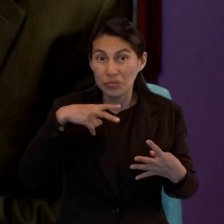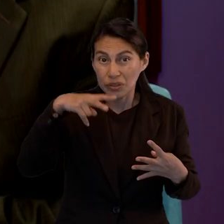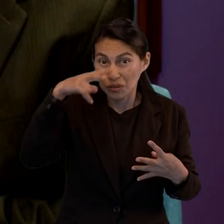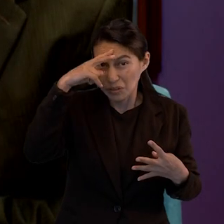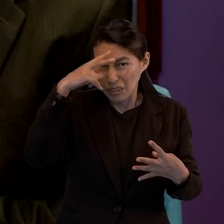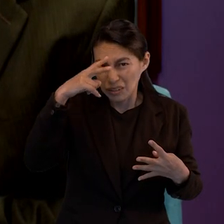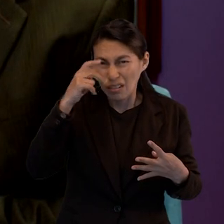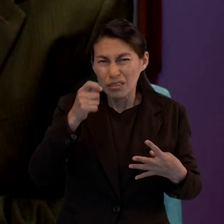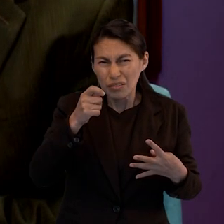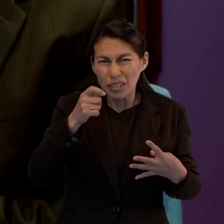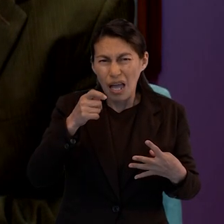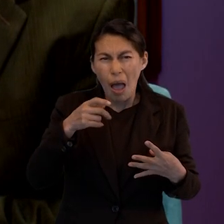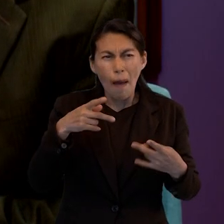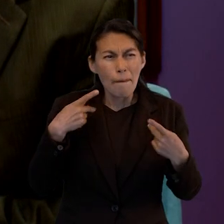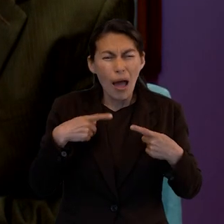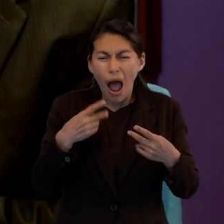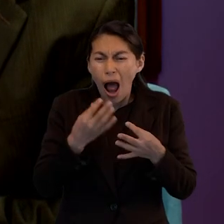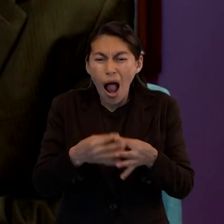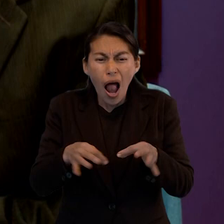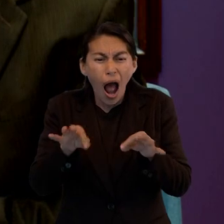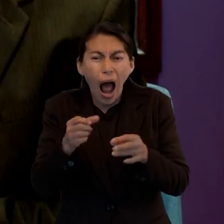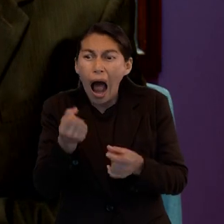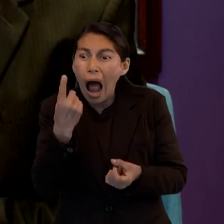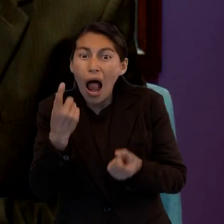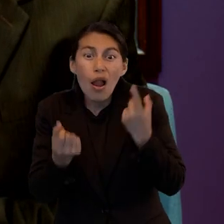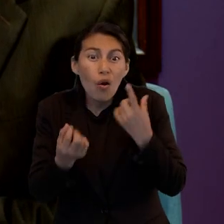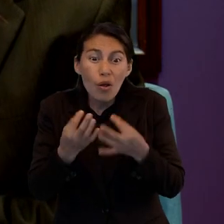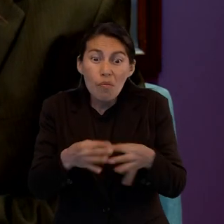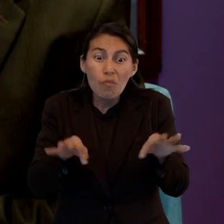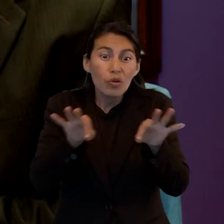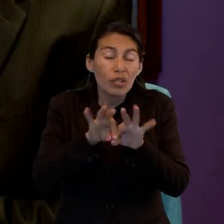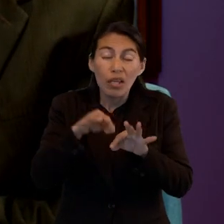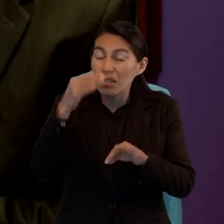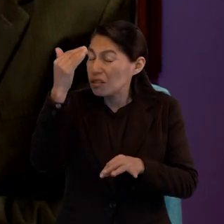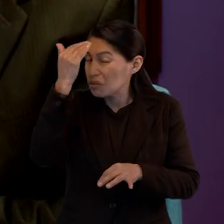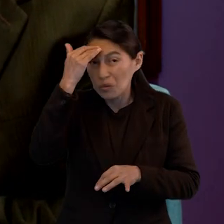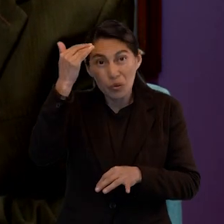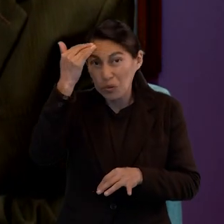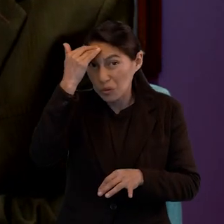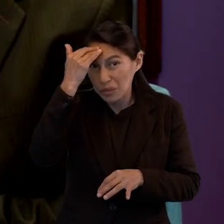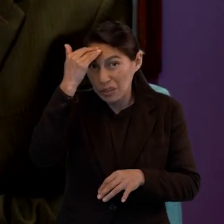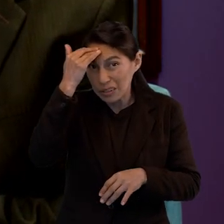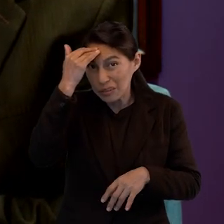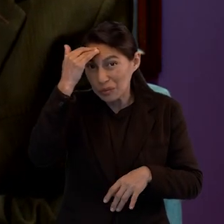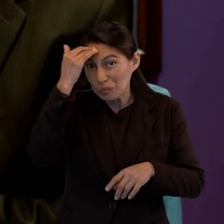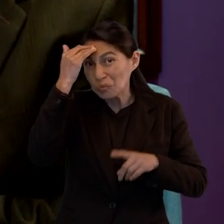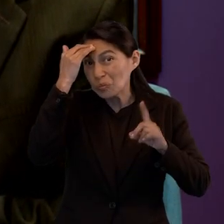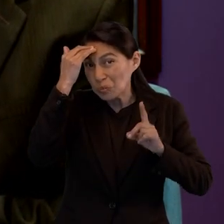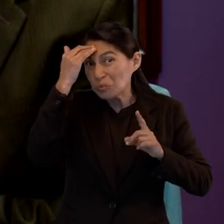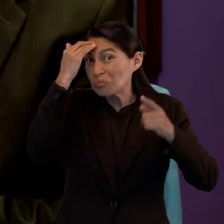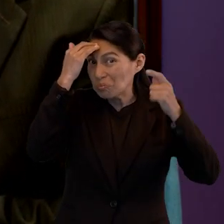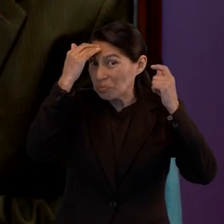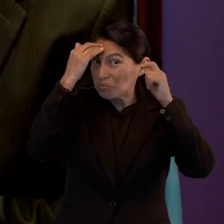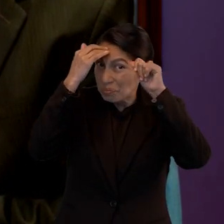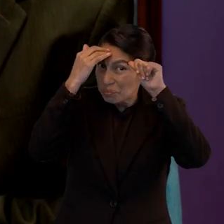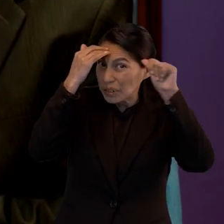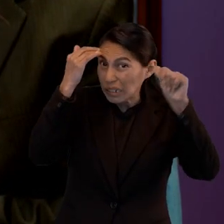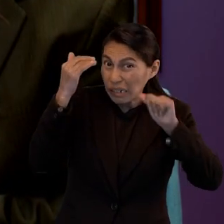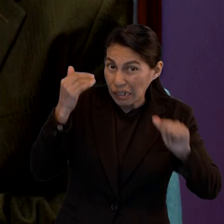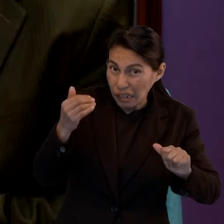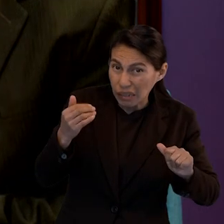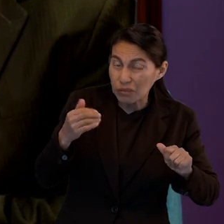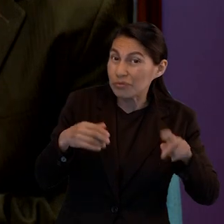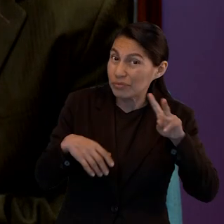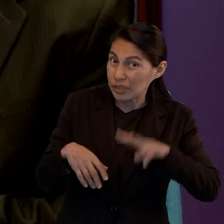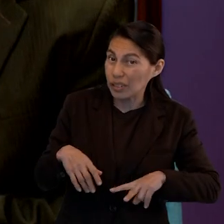algo que es importante. Entonces pues podemos encontrar que la iluminación es